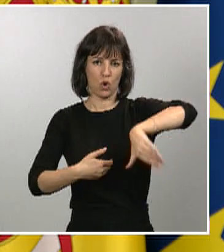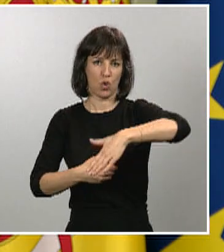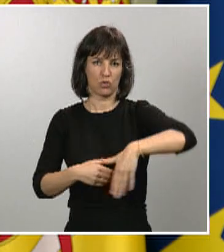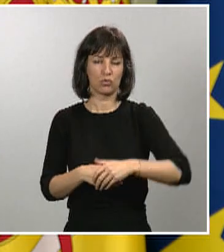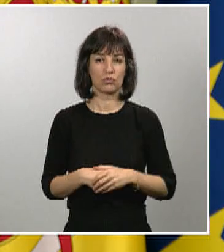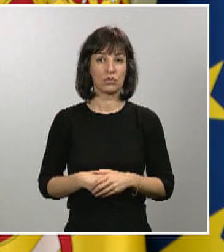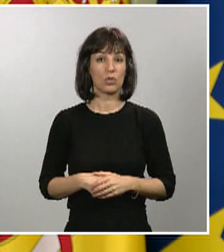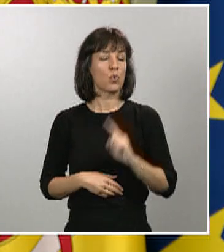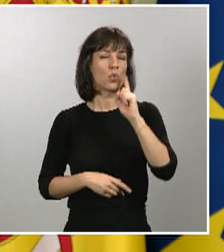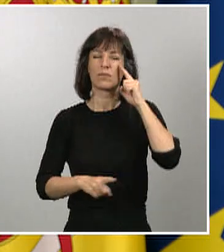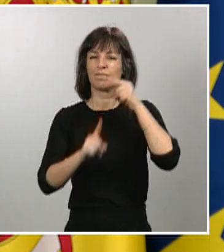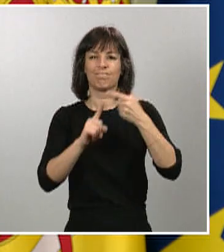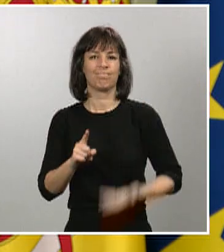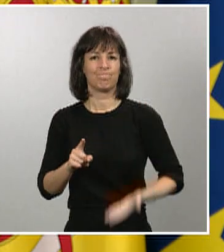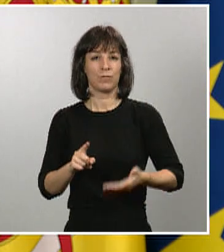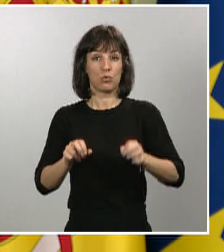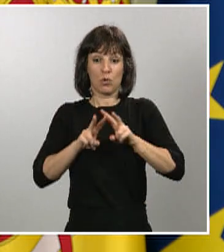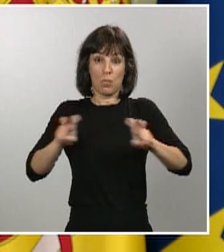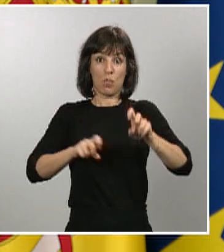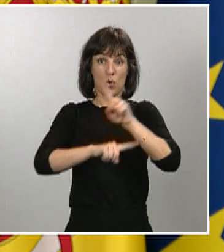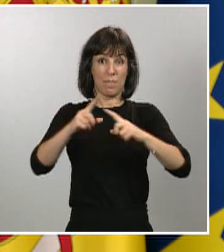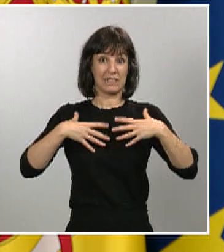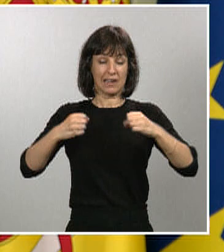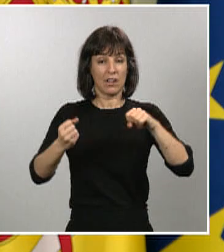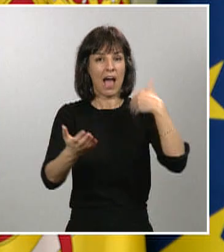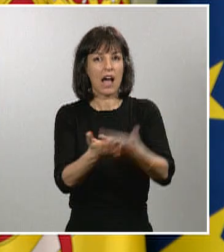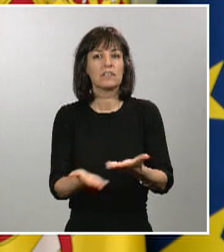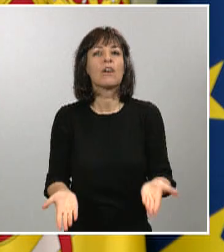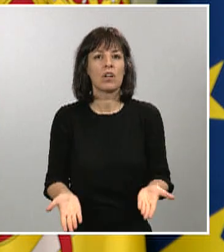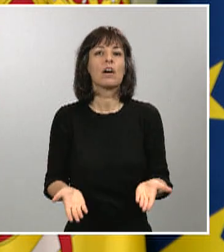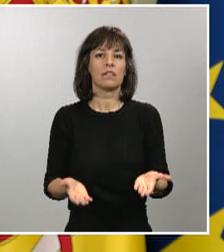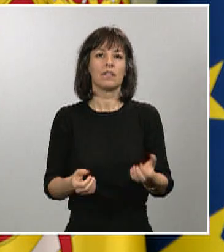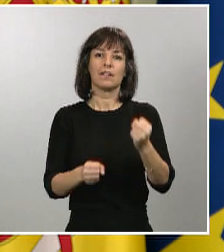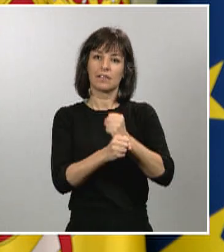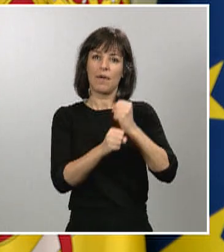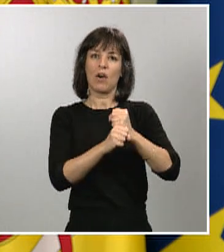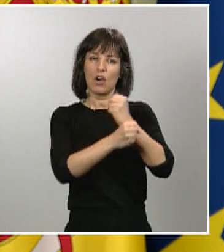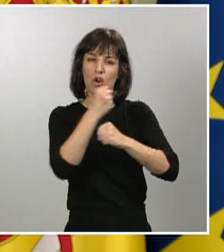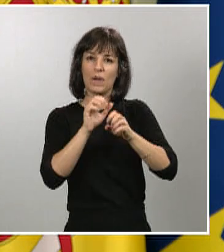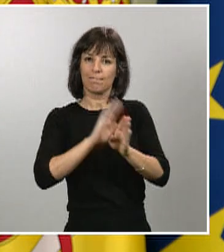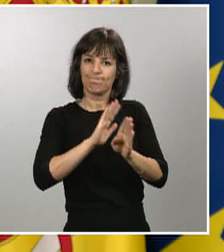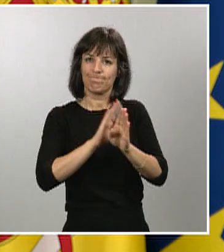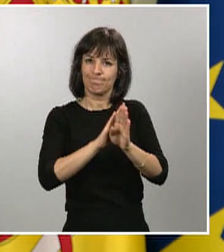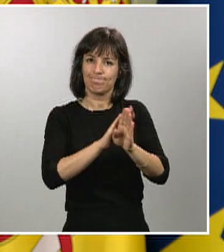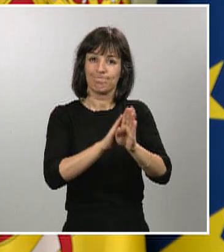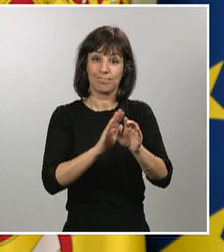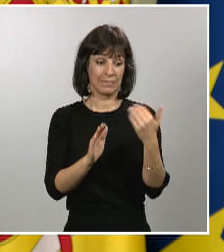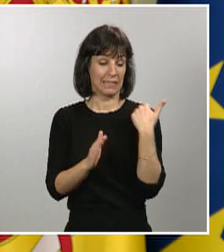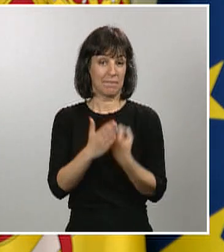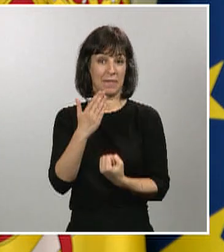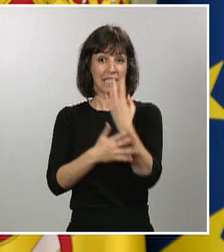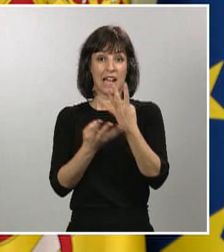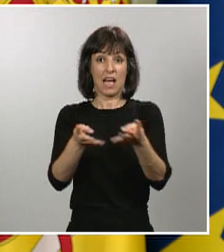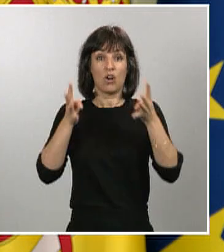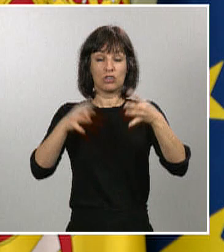inició la crisis sanitaria ha sido también sostener la actividad económica. Y esta misma mañana el Consejo de Ministros aprobaba